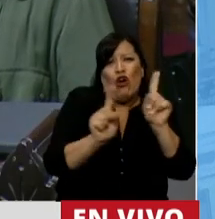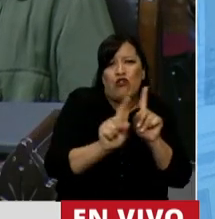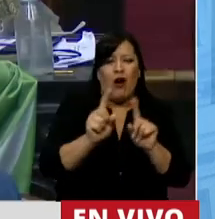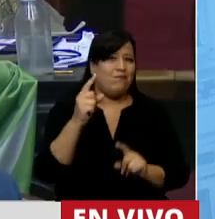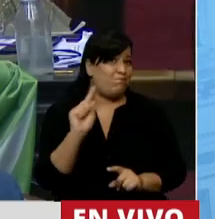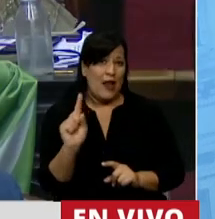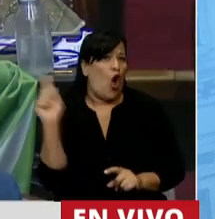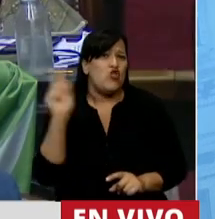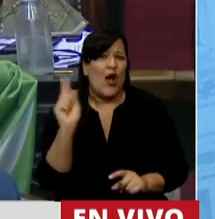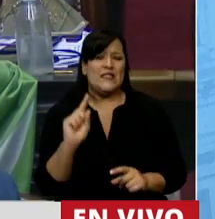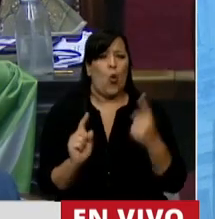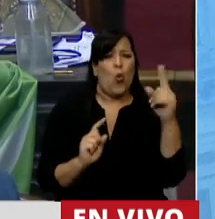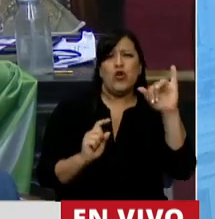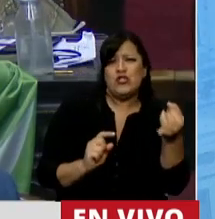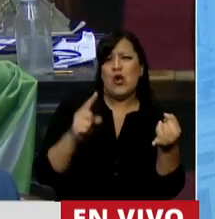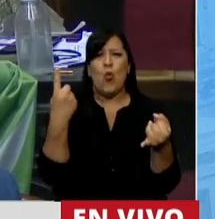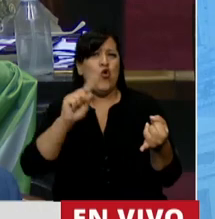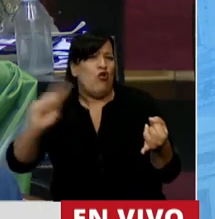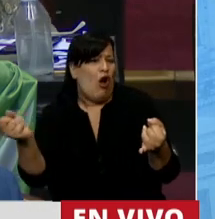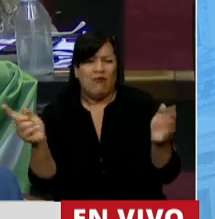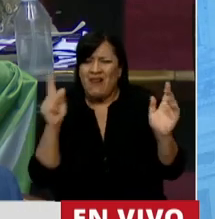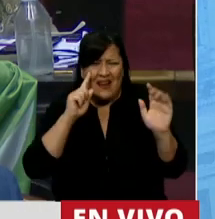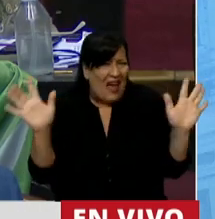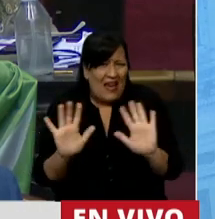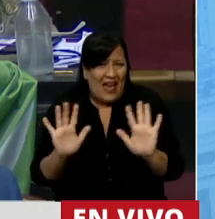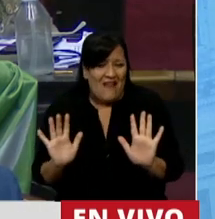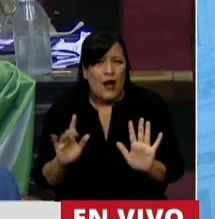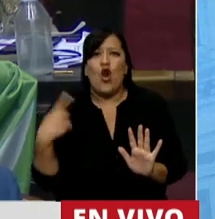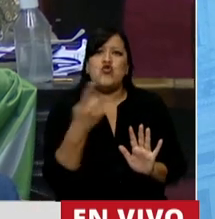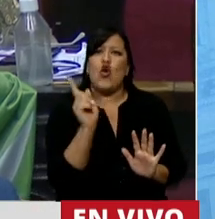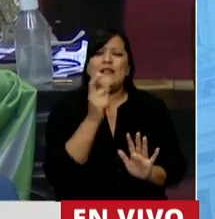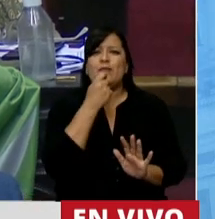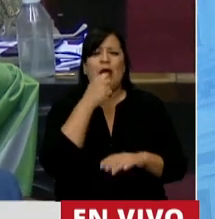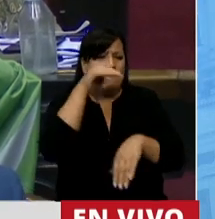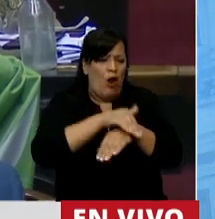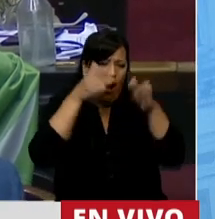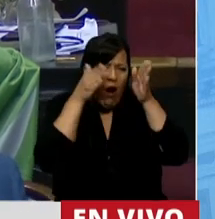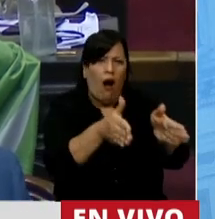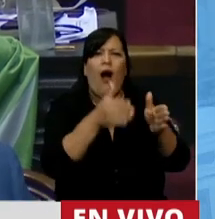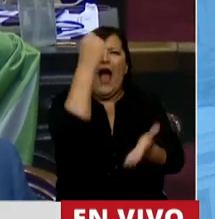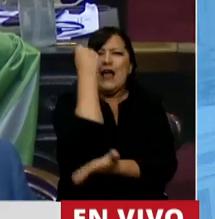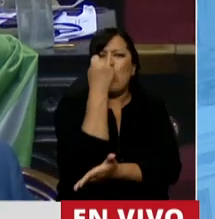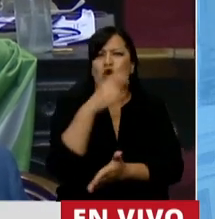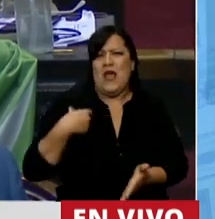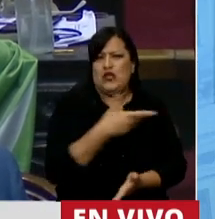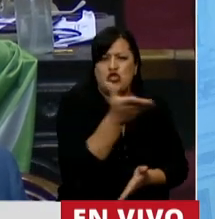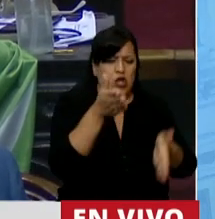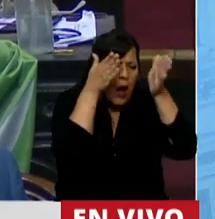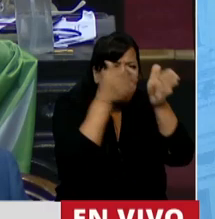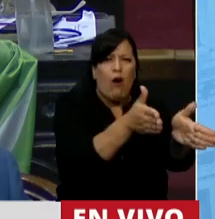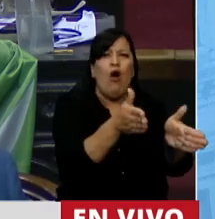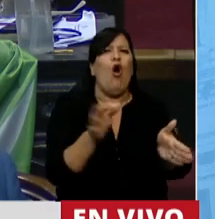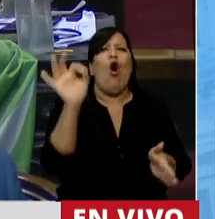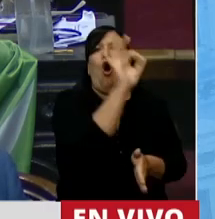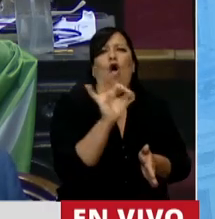cosa o la otra. No es nos ocupamos de la Argentina económica y social y de esa agenda o nos